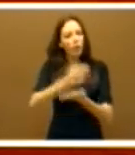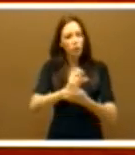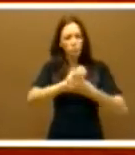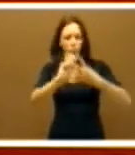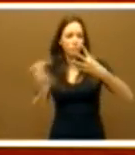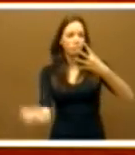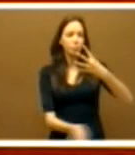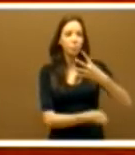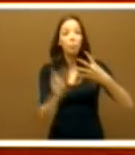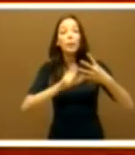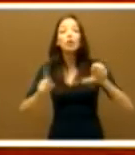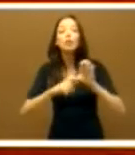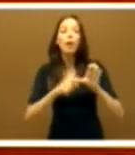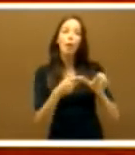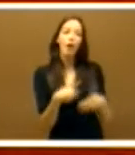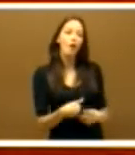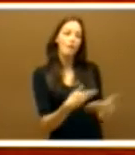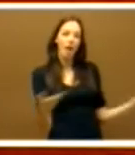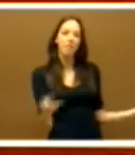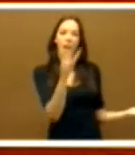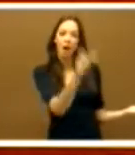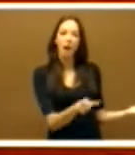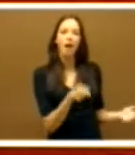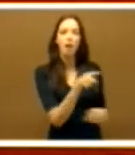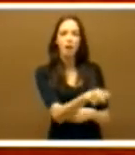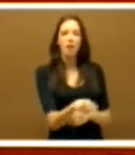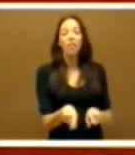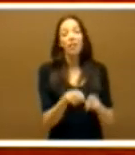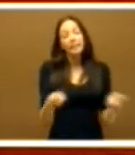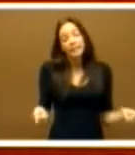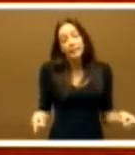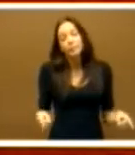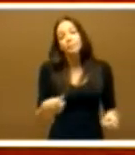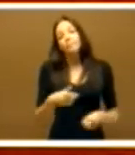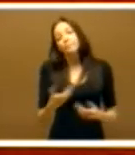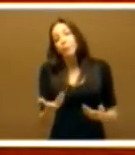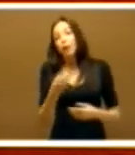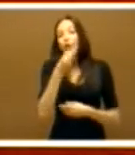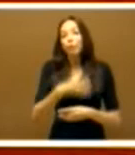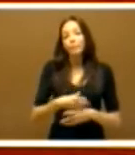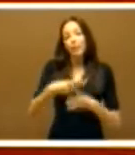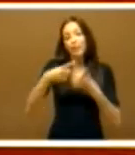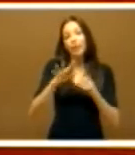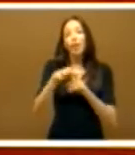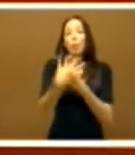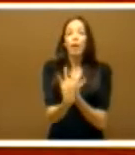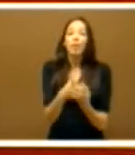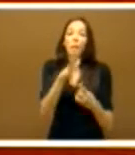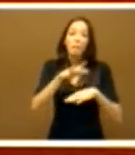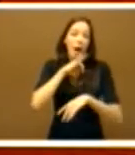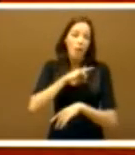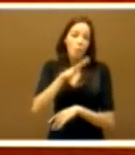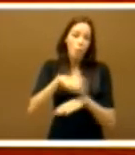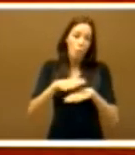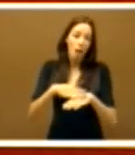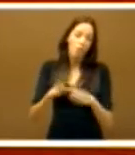en usted para mejorar la situación a pesar de la pésima herencia que recibe del Gobierno anterior. Señorías, como ha dicho